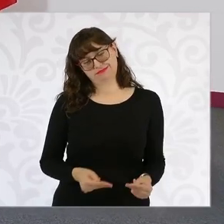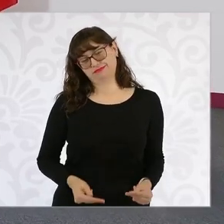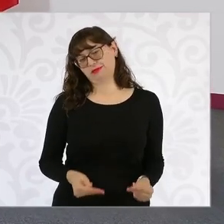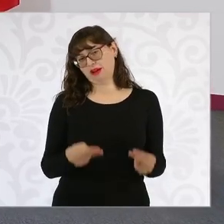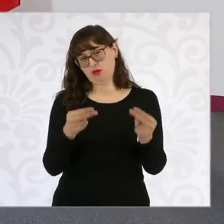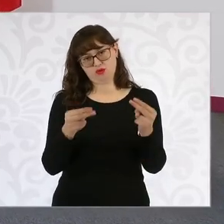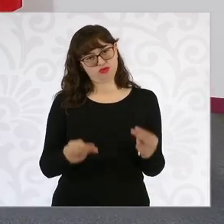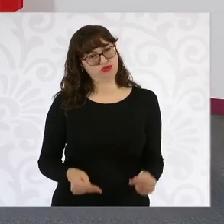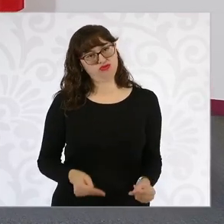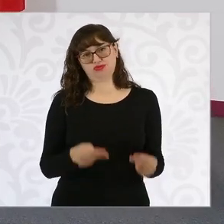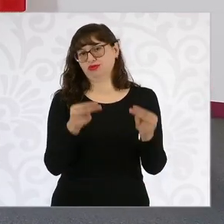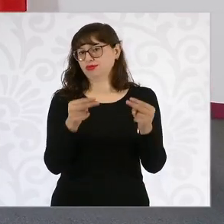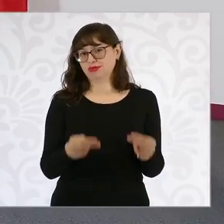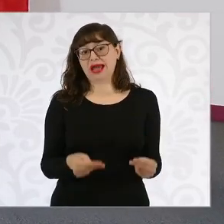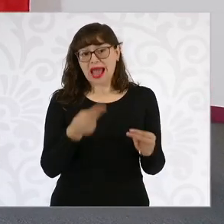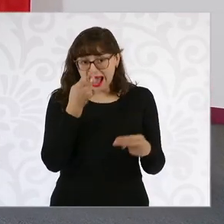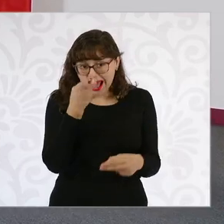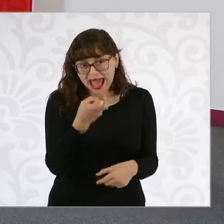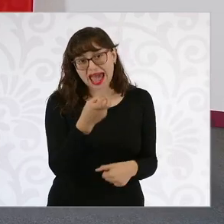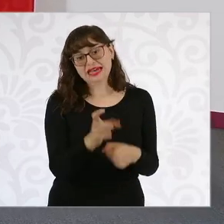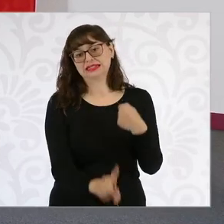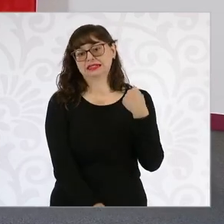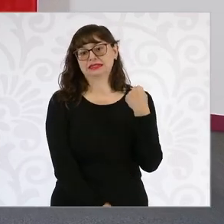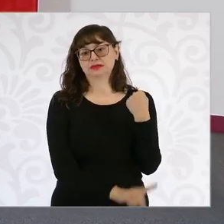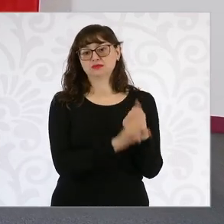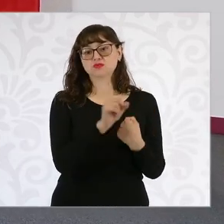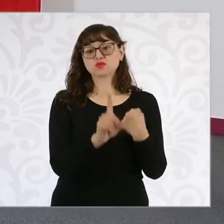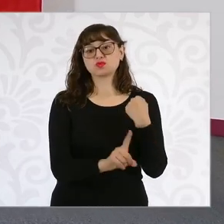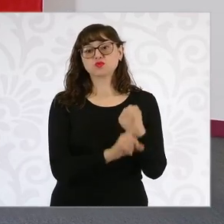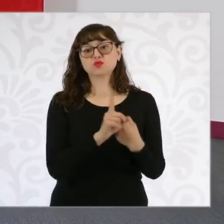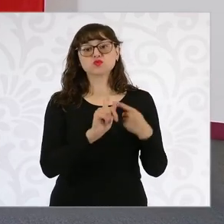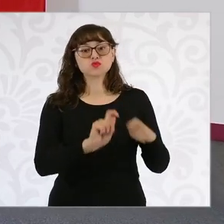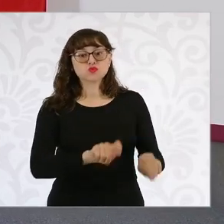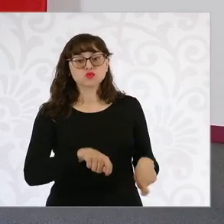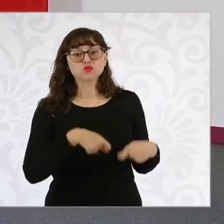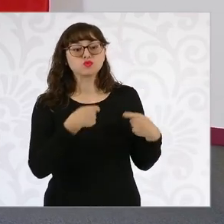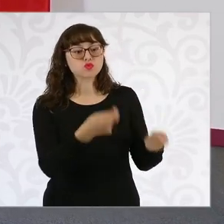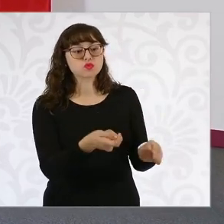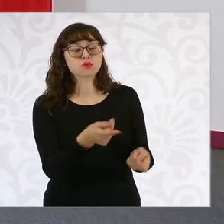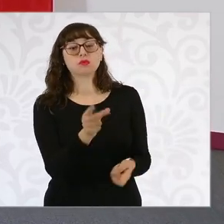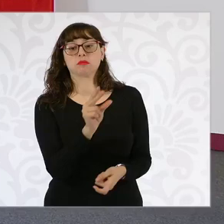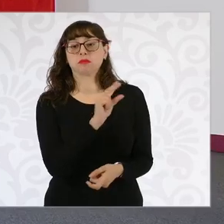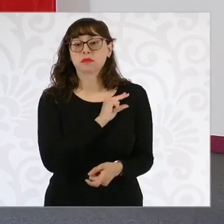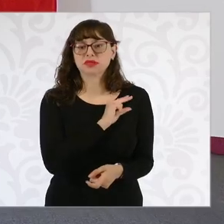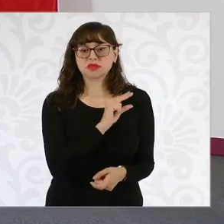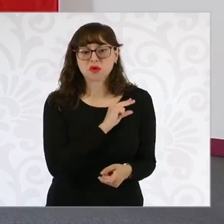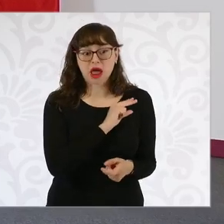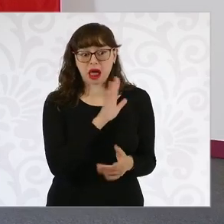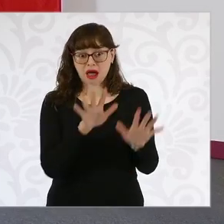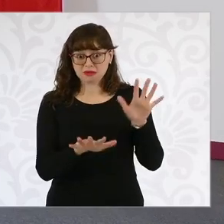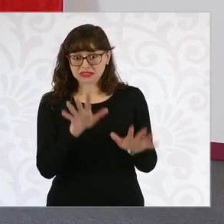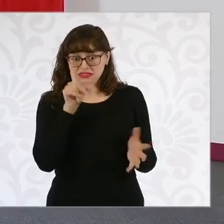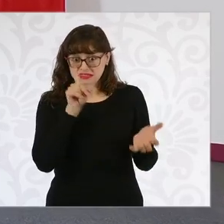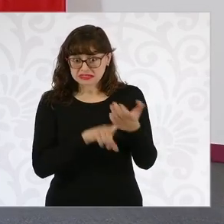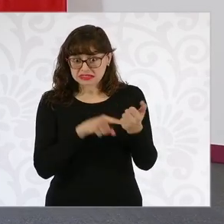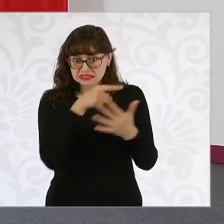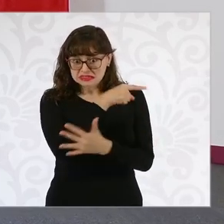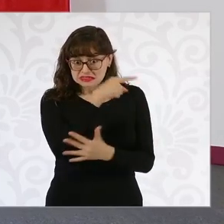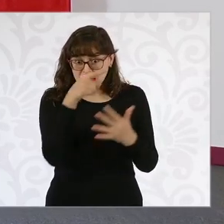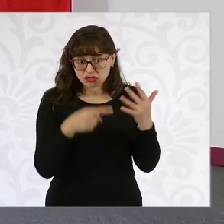en realidad fueron concesiones que ni siquiera cumplían con las más